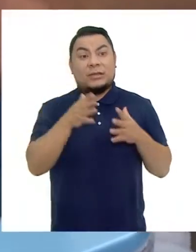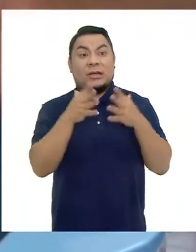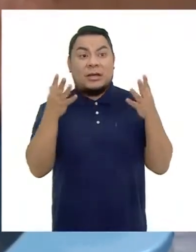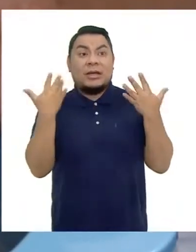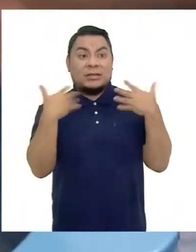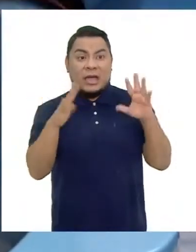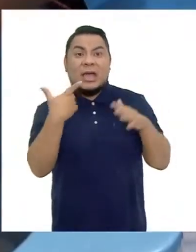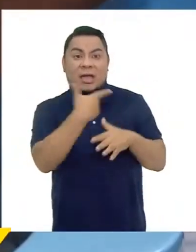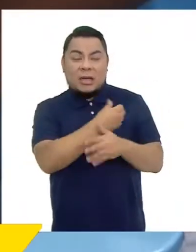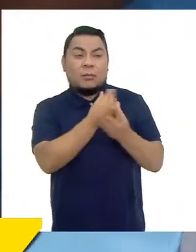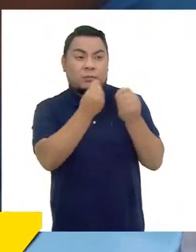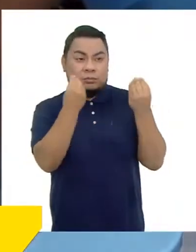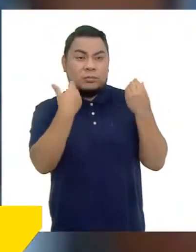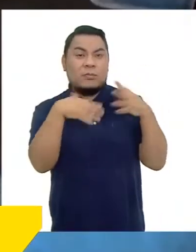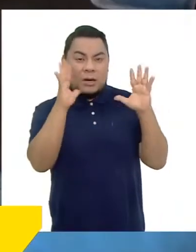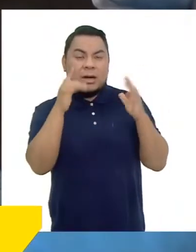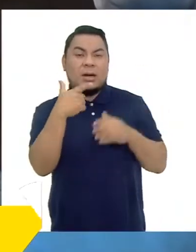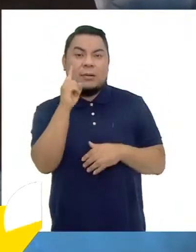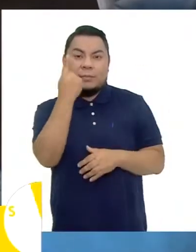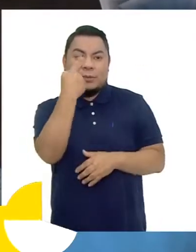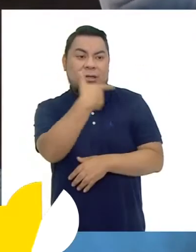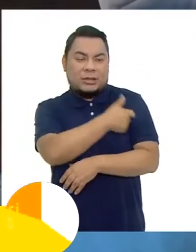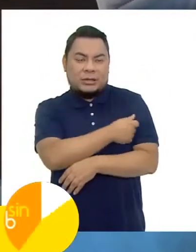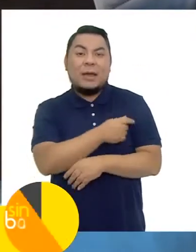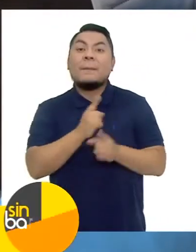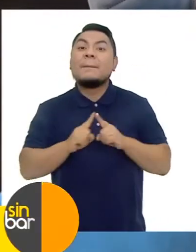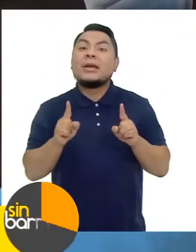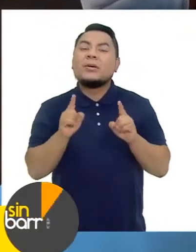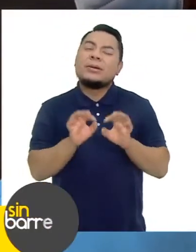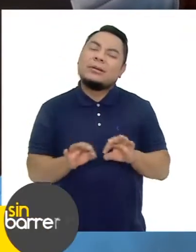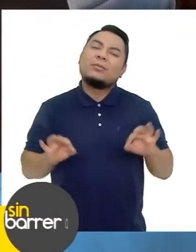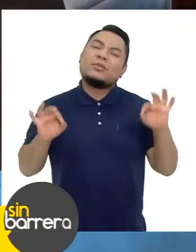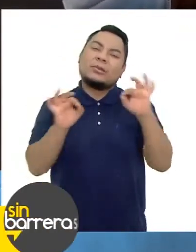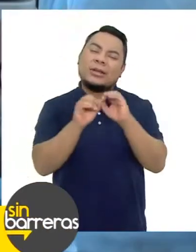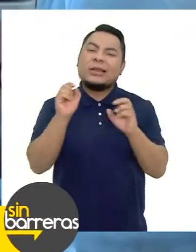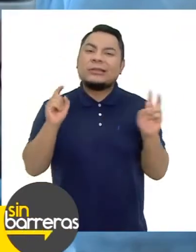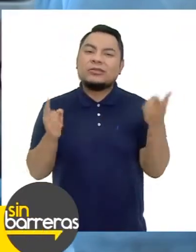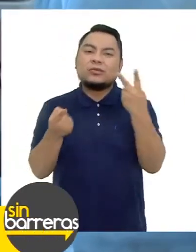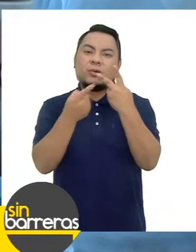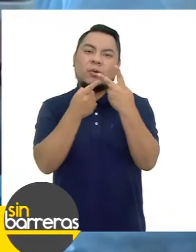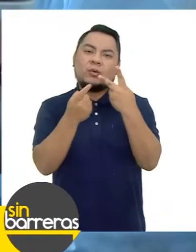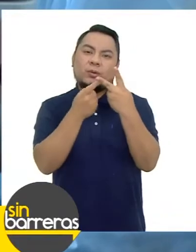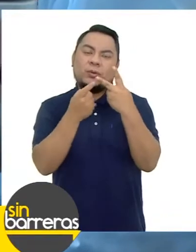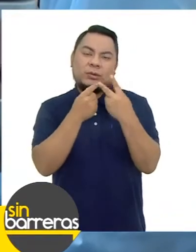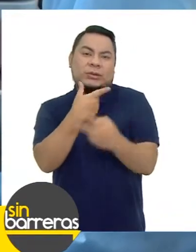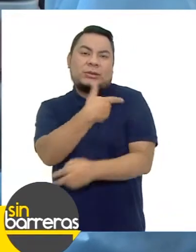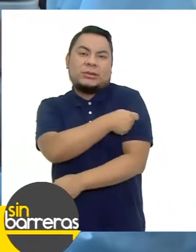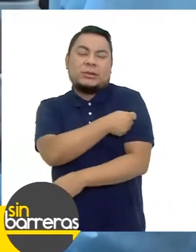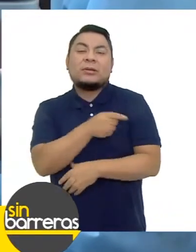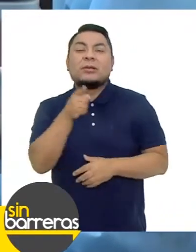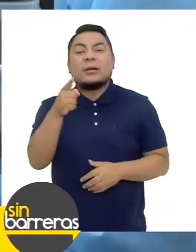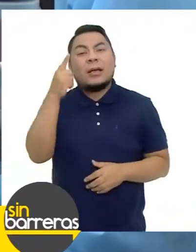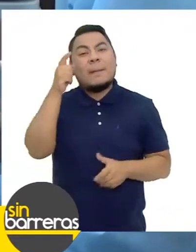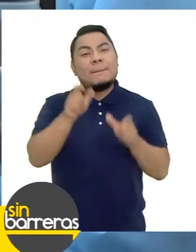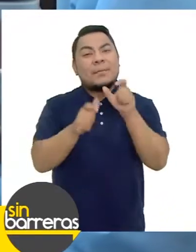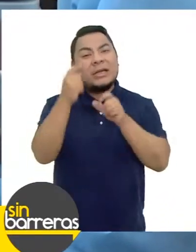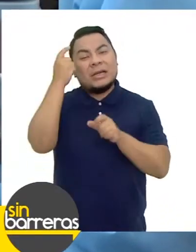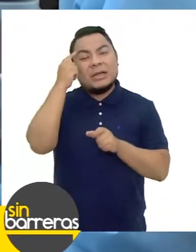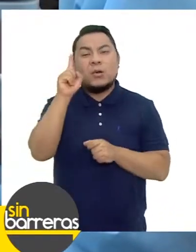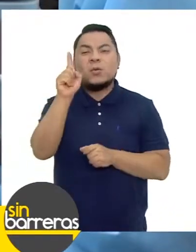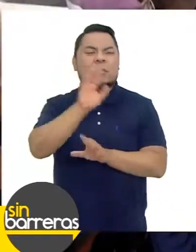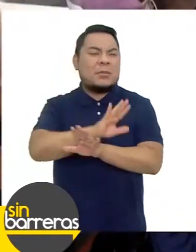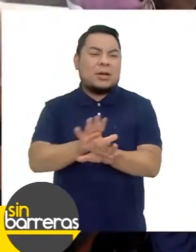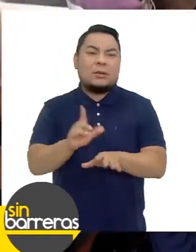mayoría lo está haciendo Ya todos han recibido casi la primera dosis Es importantísimo que reciban la segunda dosis Hay gente que cree que con una es